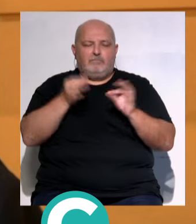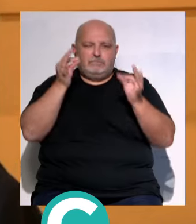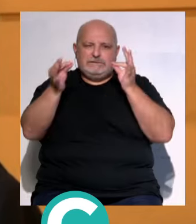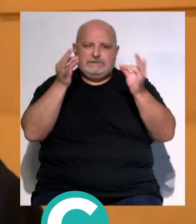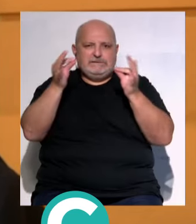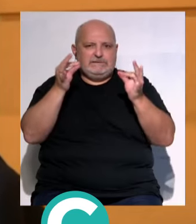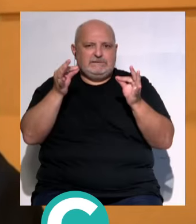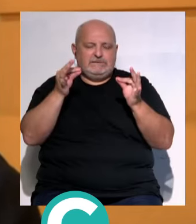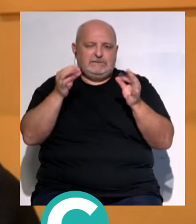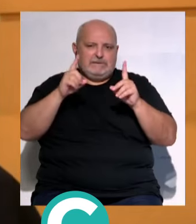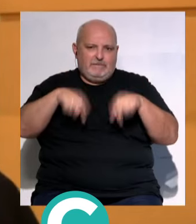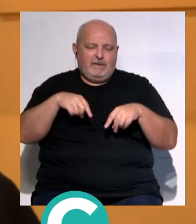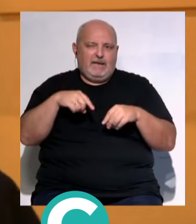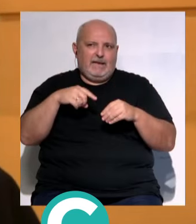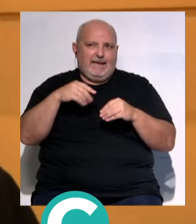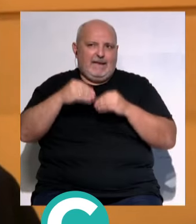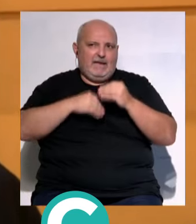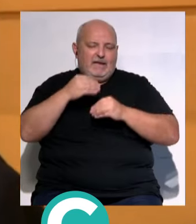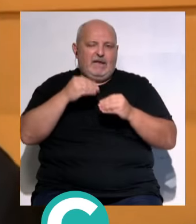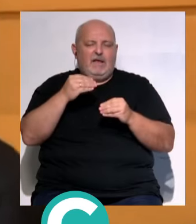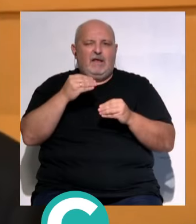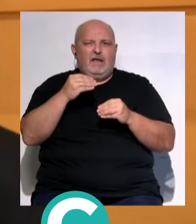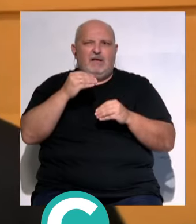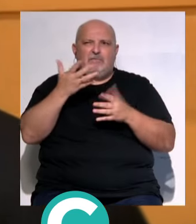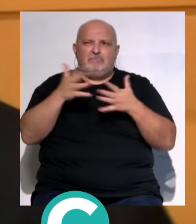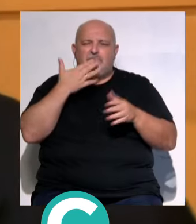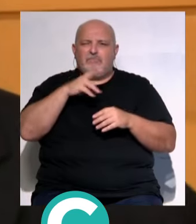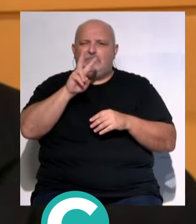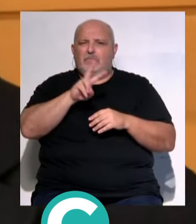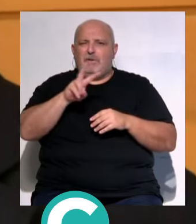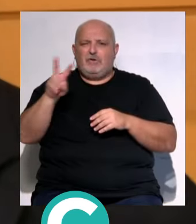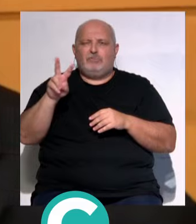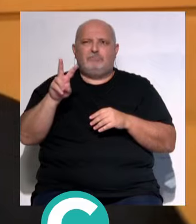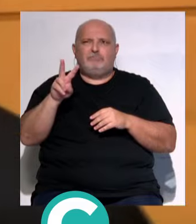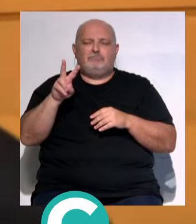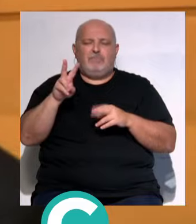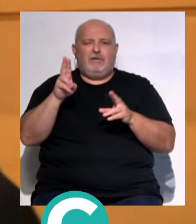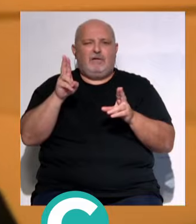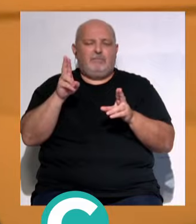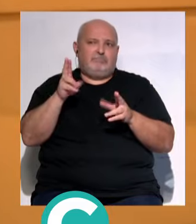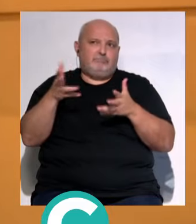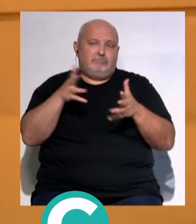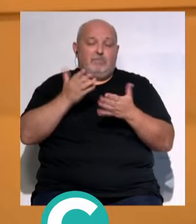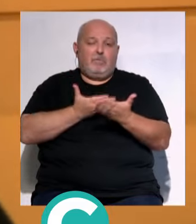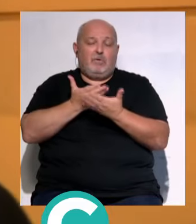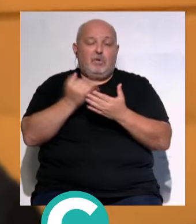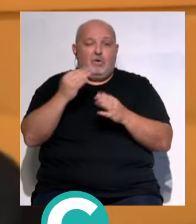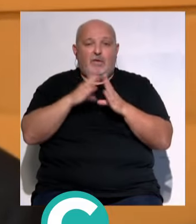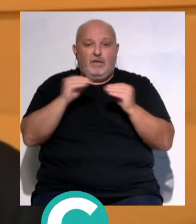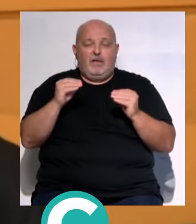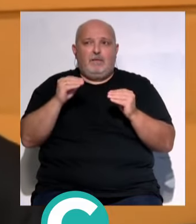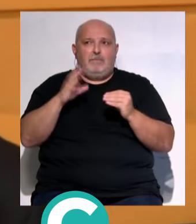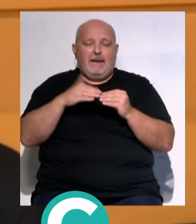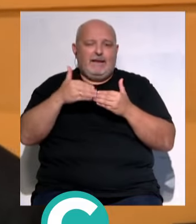mayor... ...incluso que hemos podido cancelar... ...creo que son del orden de 222... ...anular, bueno... ...hemos propuesto a la Junta de Andalucía...